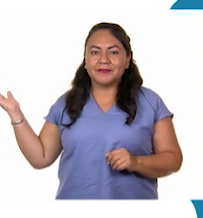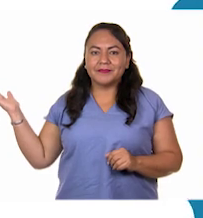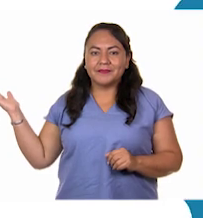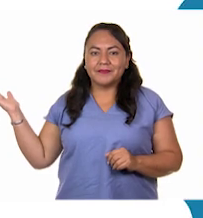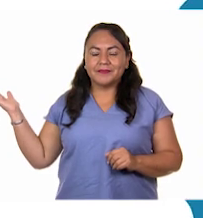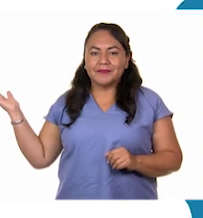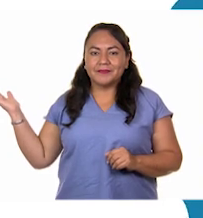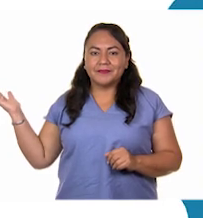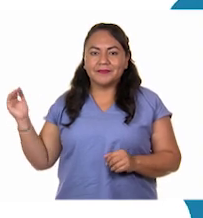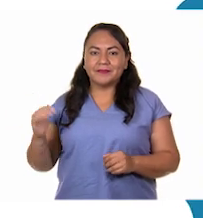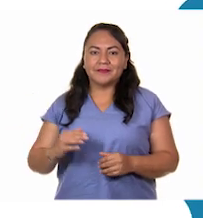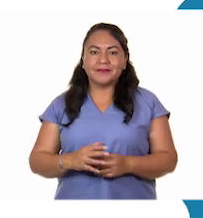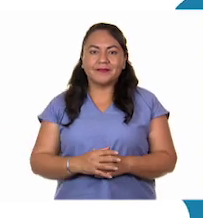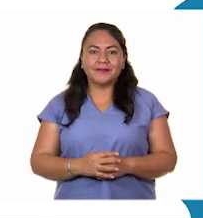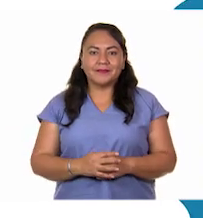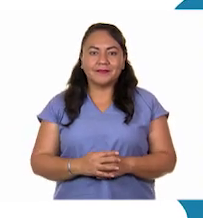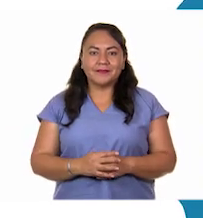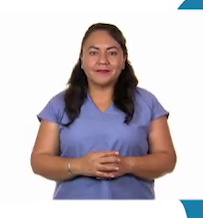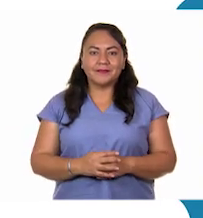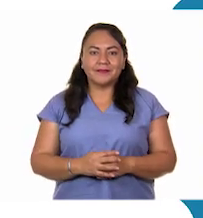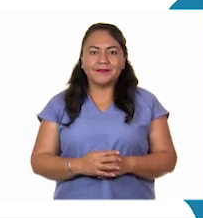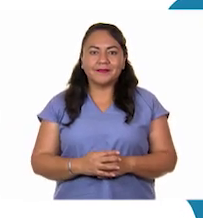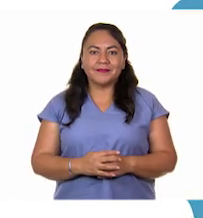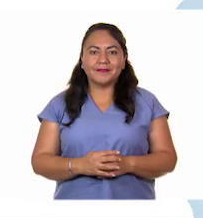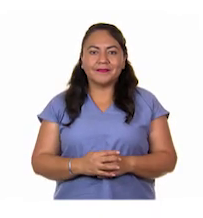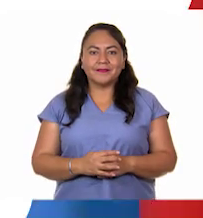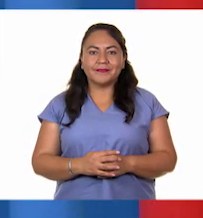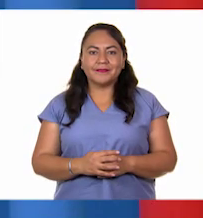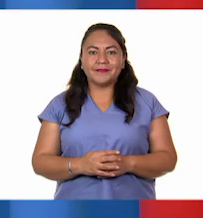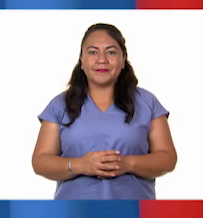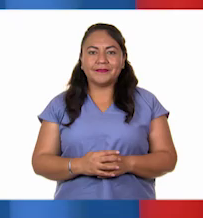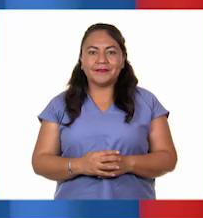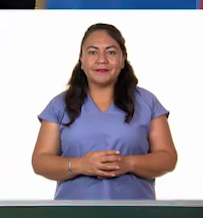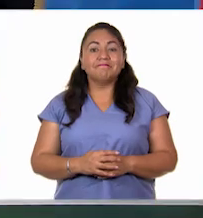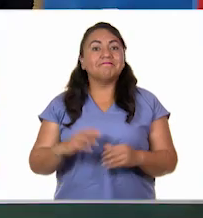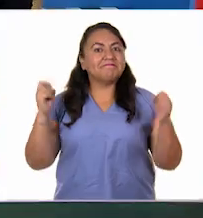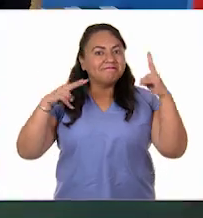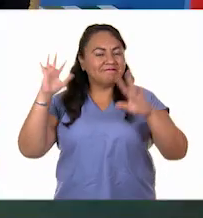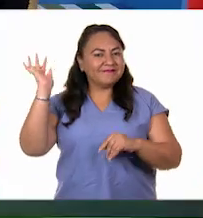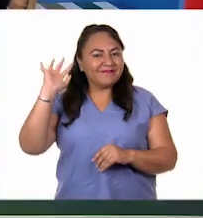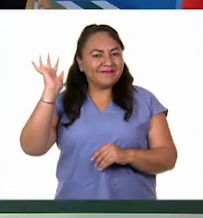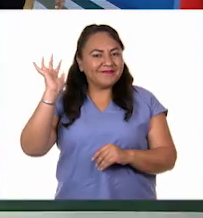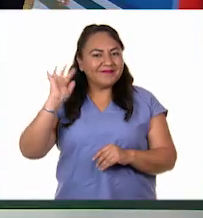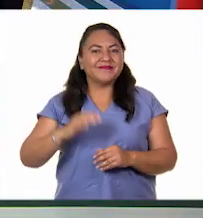Aprendeencasa.cep.gob.mx. Nos vemos.